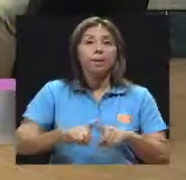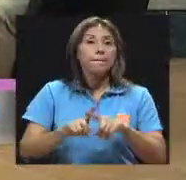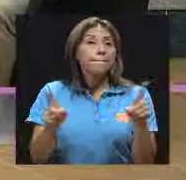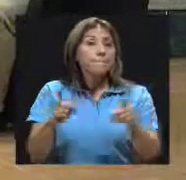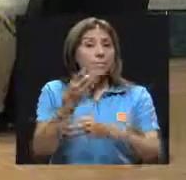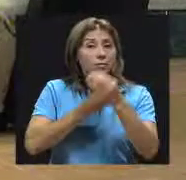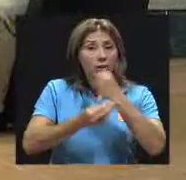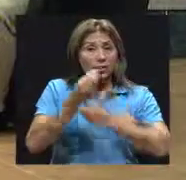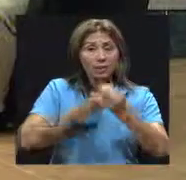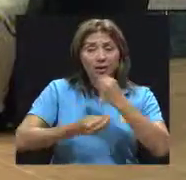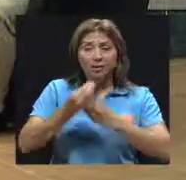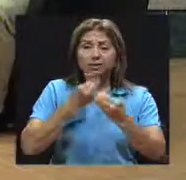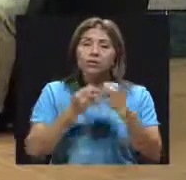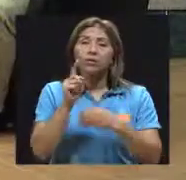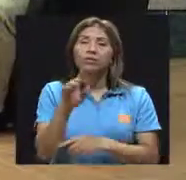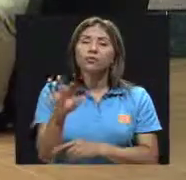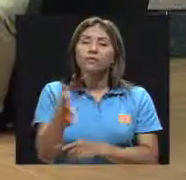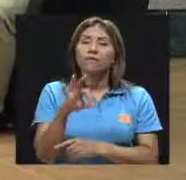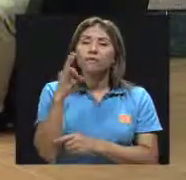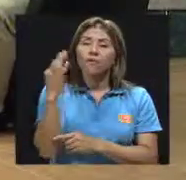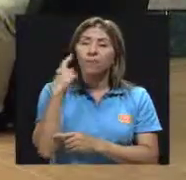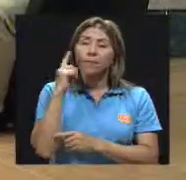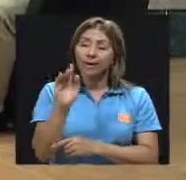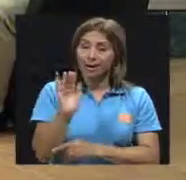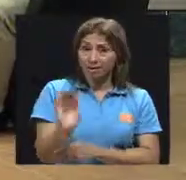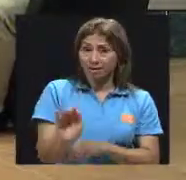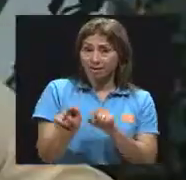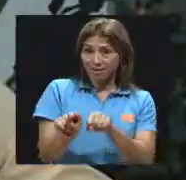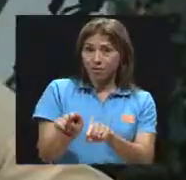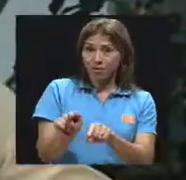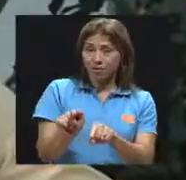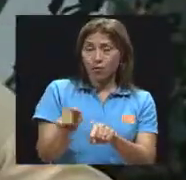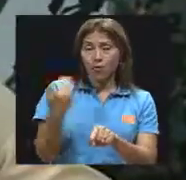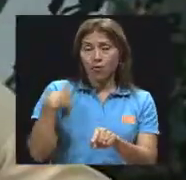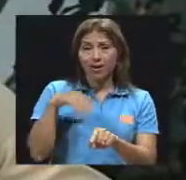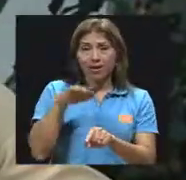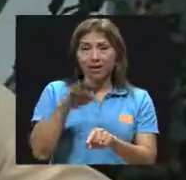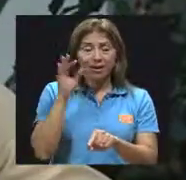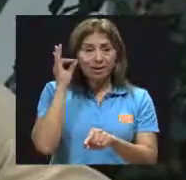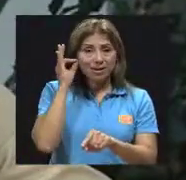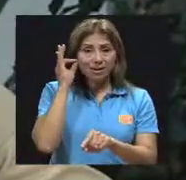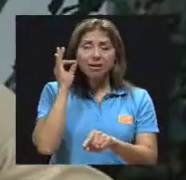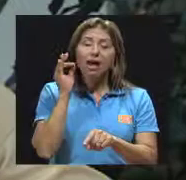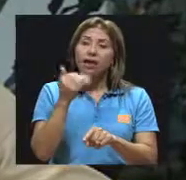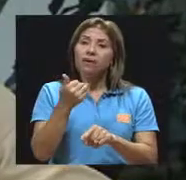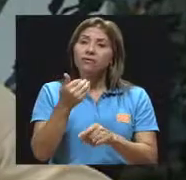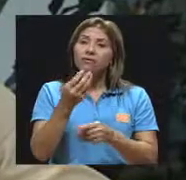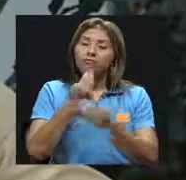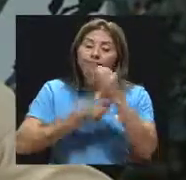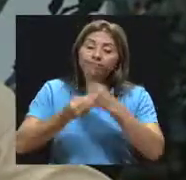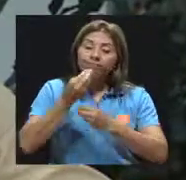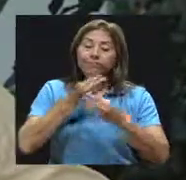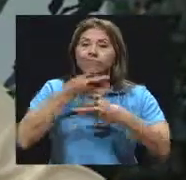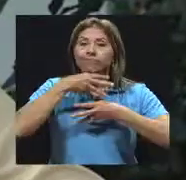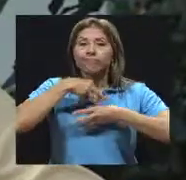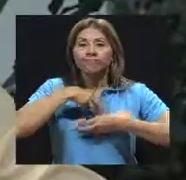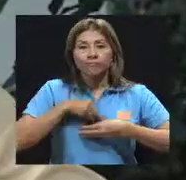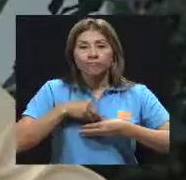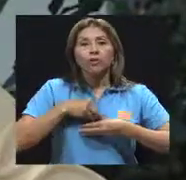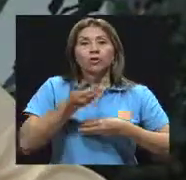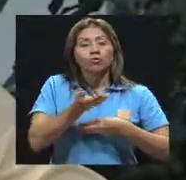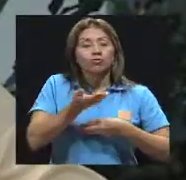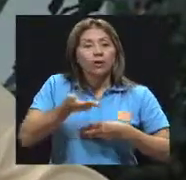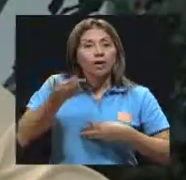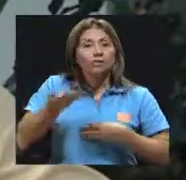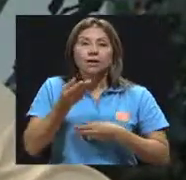vehículo o es el suministro por el cual el niño recibe, el niño y la niña reciben una serie de sustancias nutritivas para poder